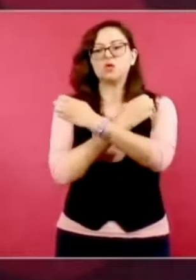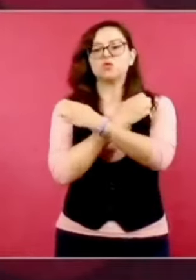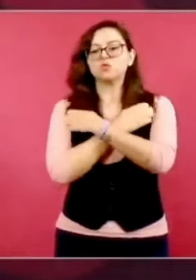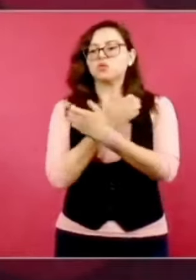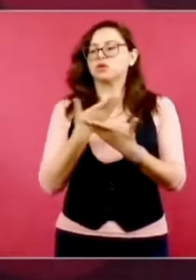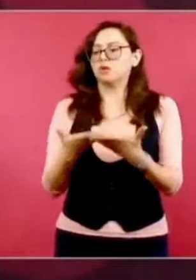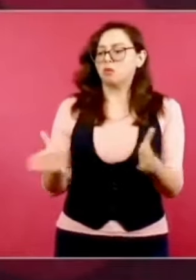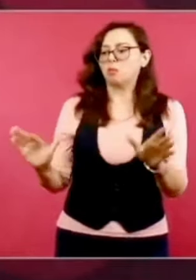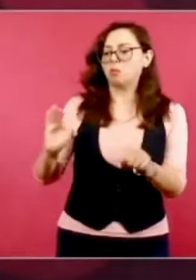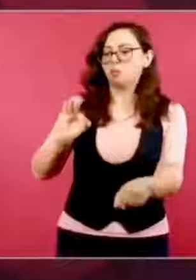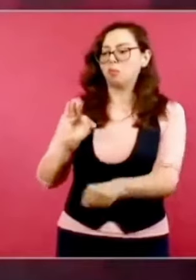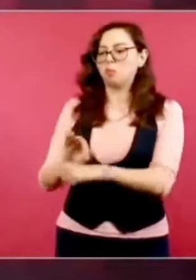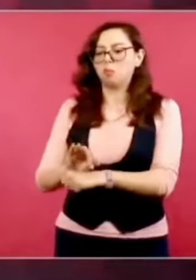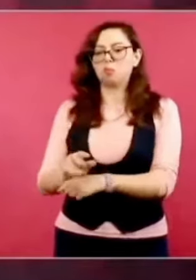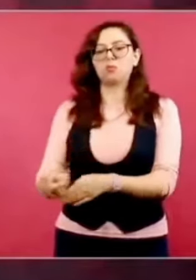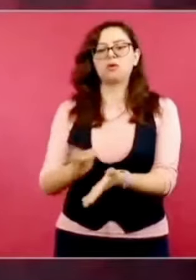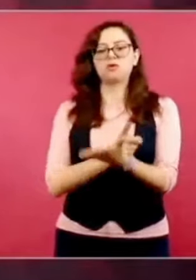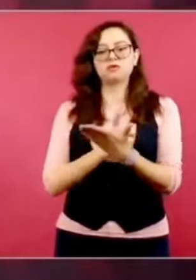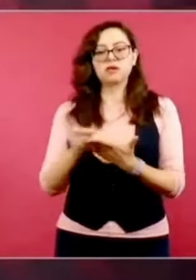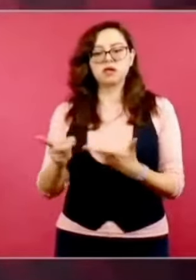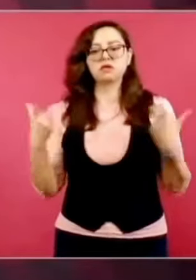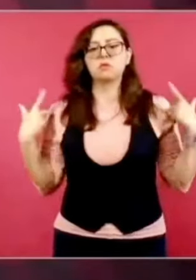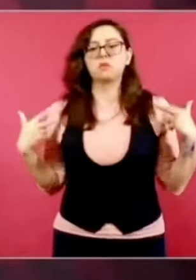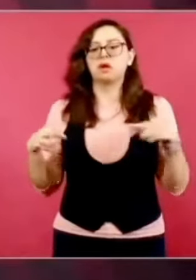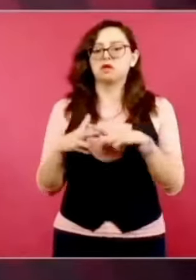derechos del magisterio.